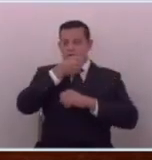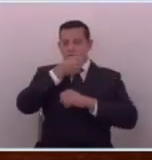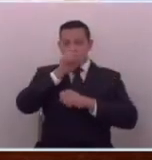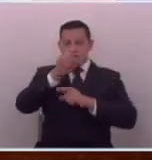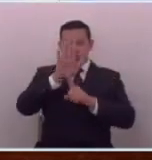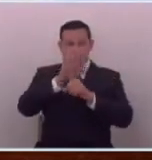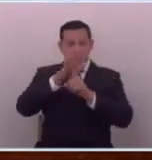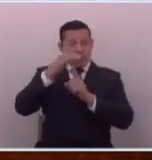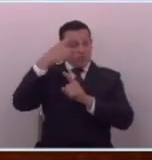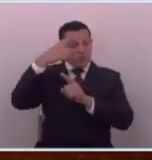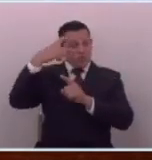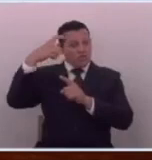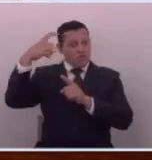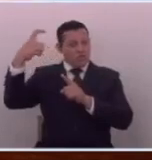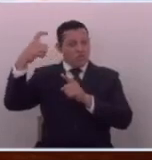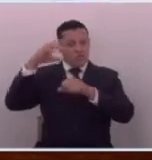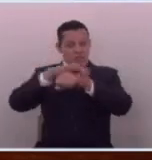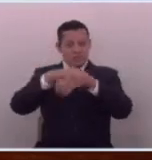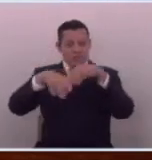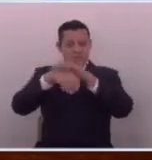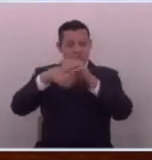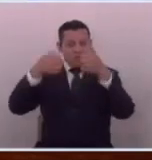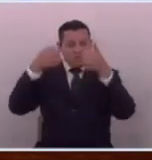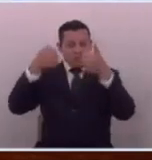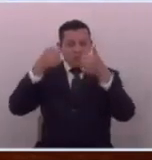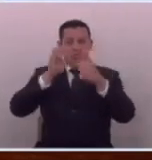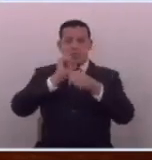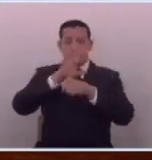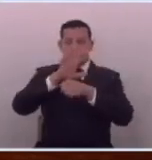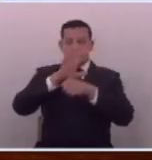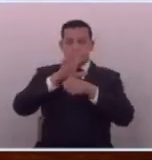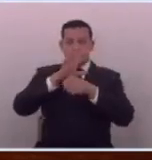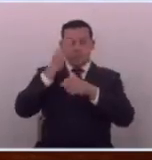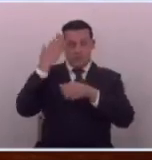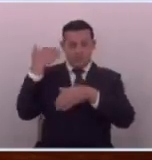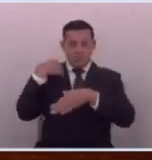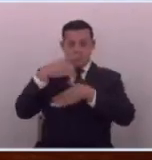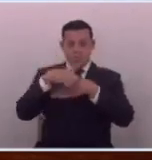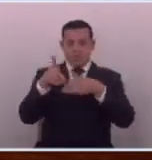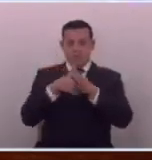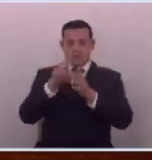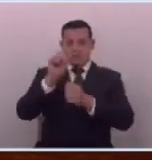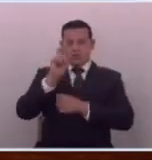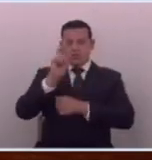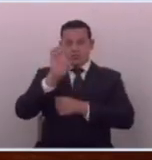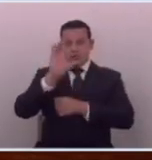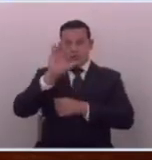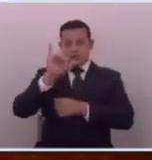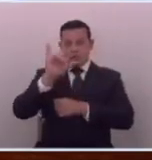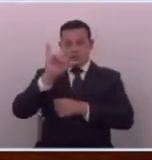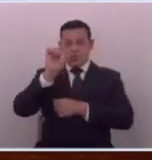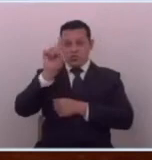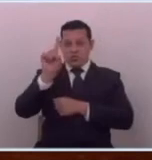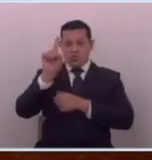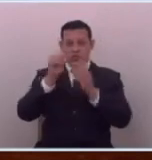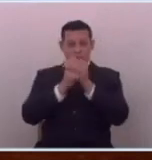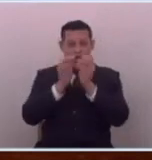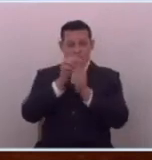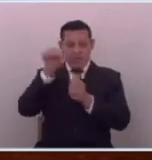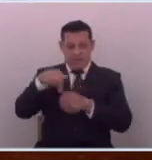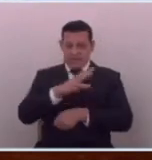imaginario hayan sido capturados porque tal como dijo mi colega Ceci Callejas un caso no ha habido aquí en este país